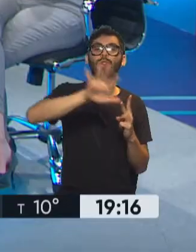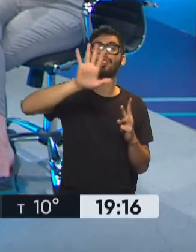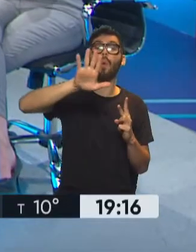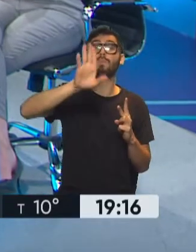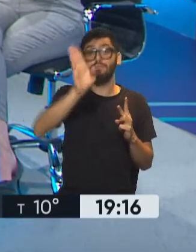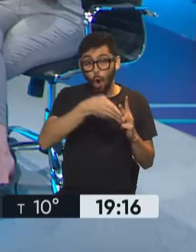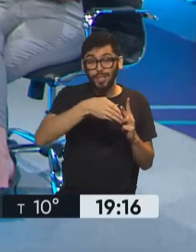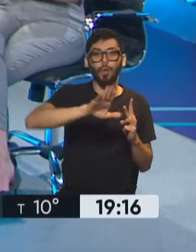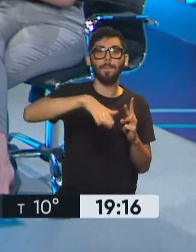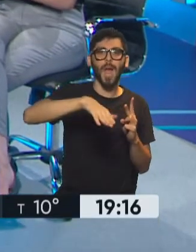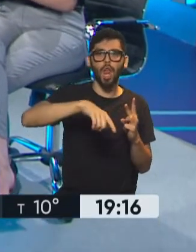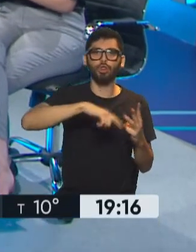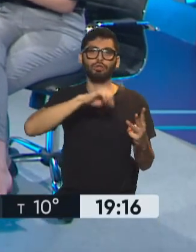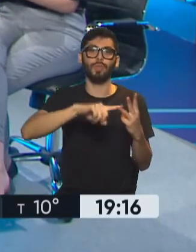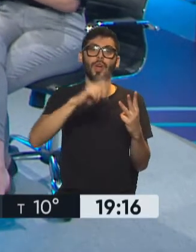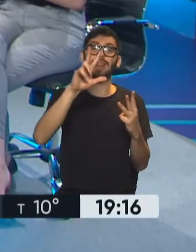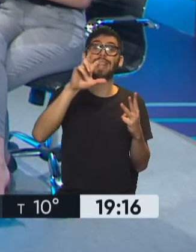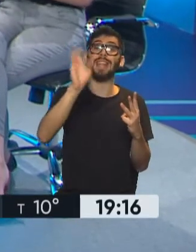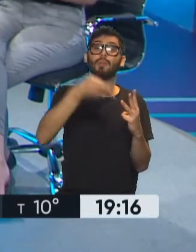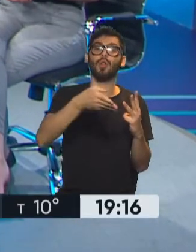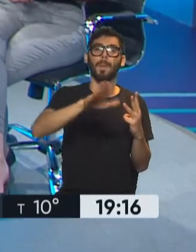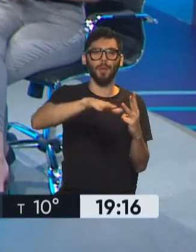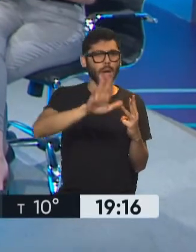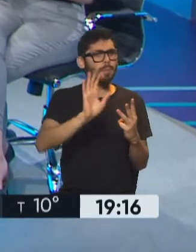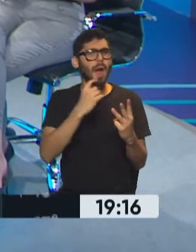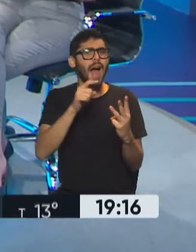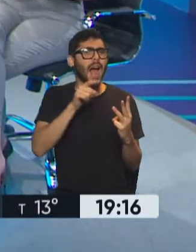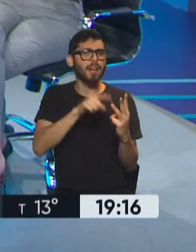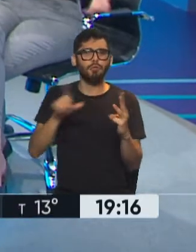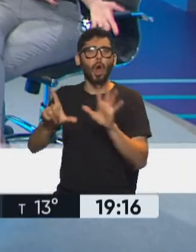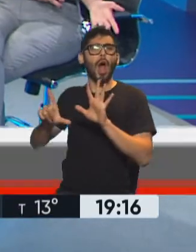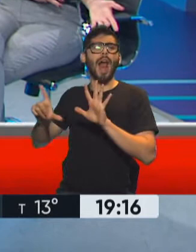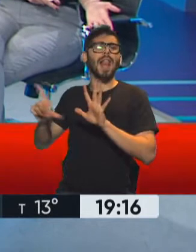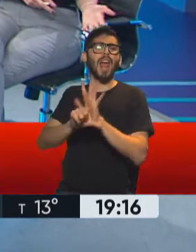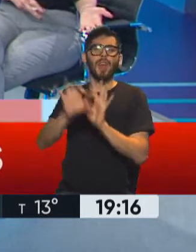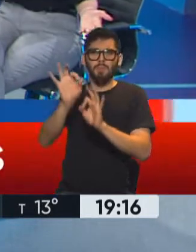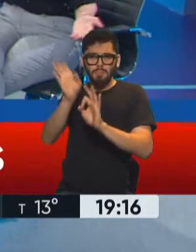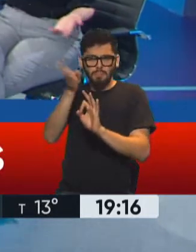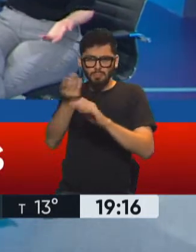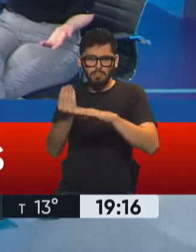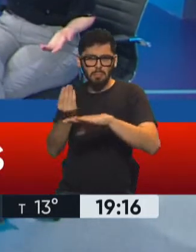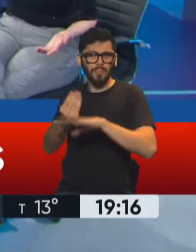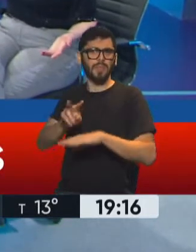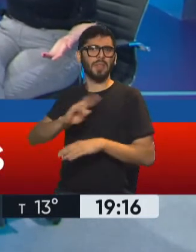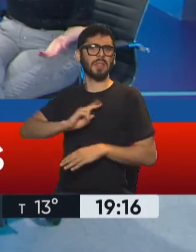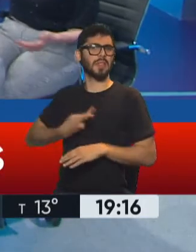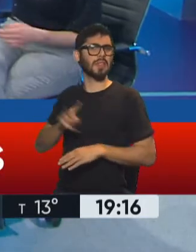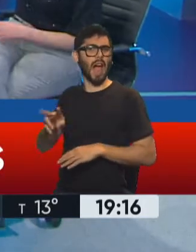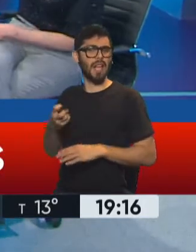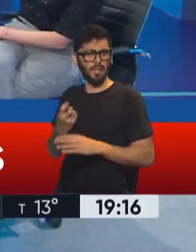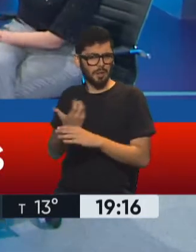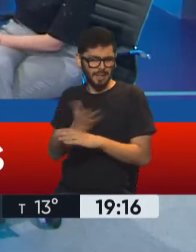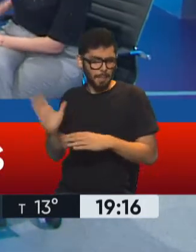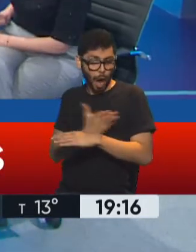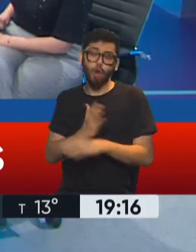y esto es indistinto de la ley de cupo laboral del 1% travesti trans que se ha sancionado hace algunos días. ¿Es indistinto de eso? Sí, esto